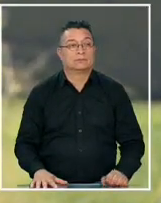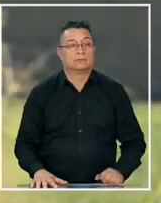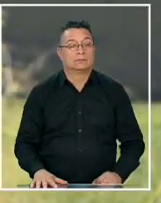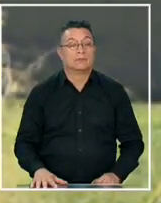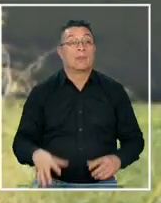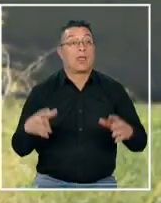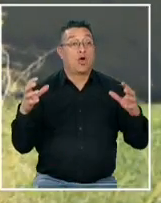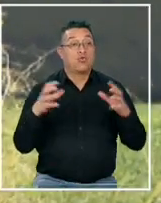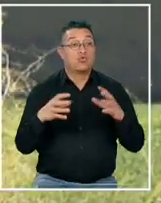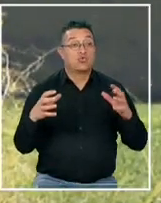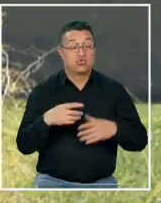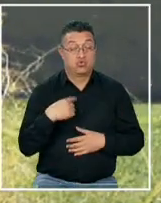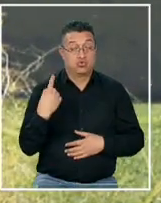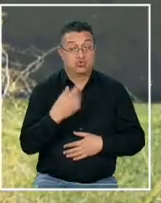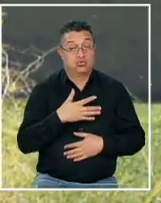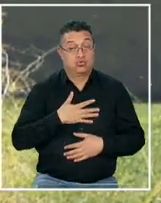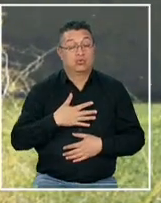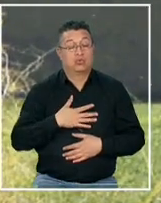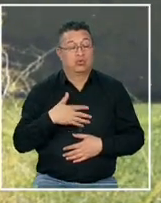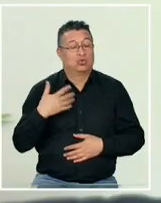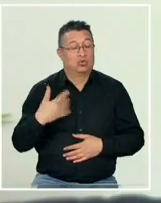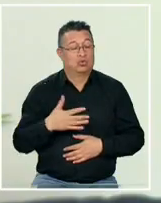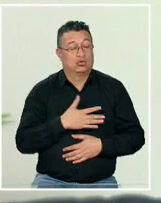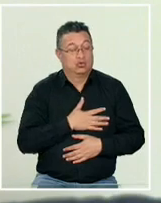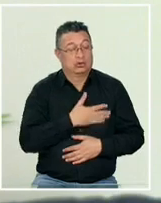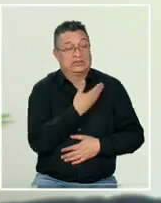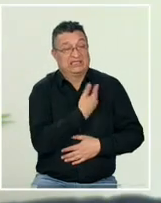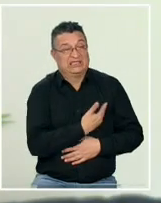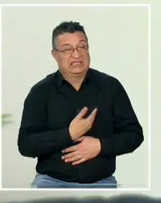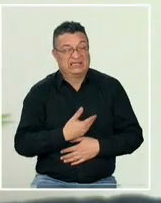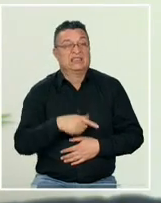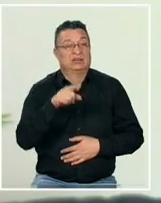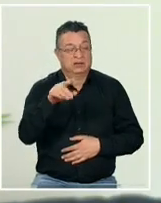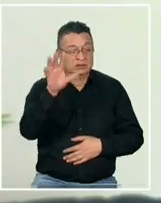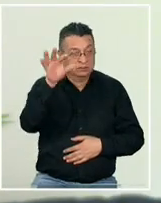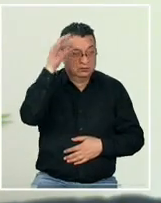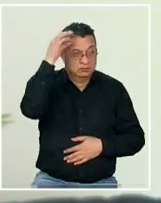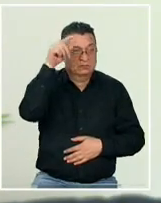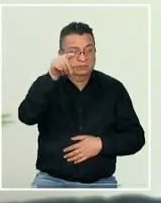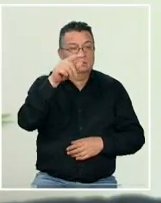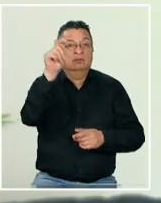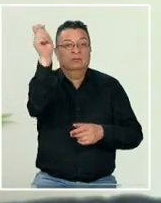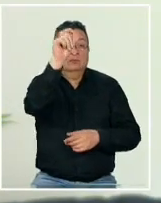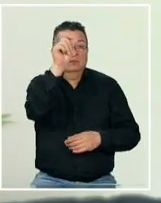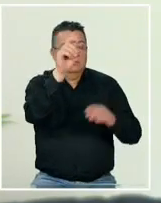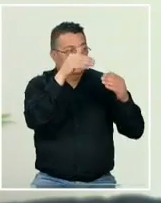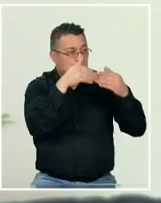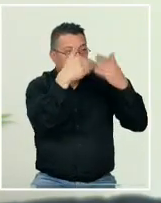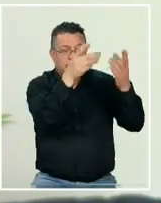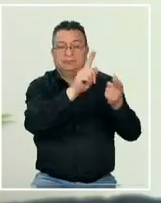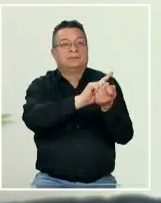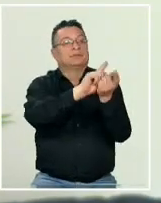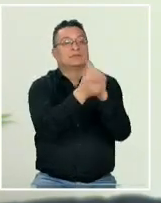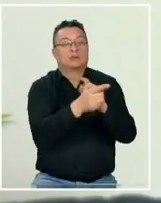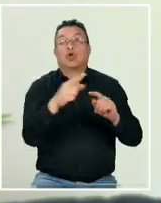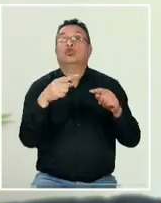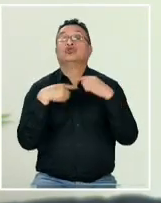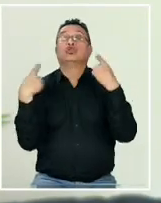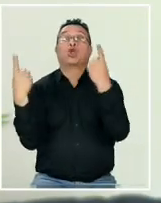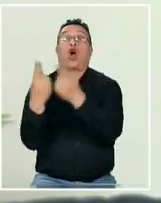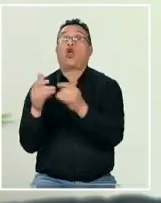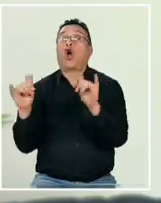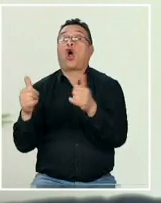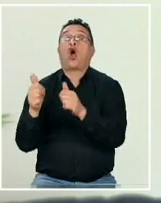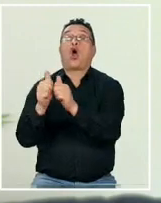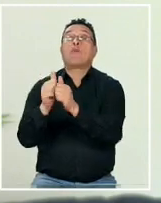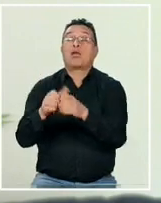fue fuerte para nosotros que nos enteramos de que a él le cambiaban los recreos todos los compañeritos a un